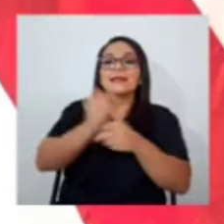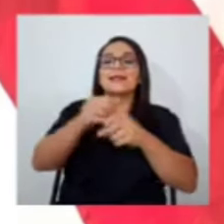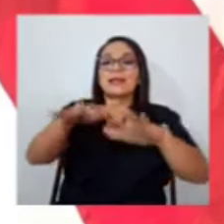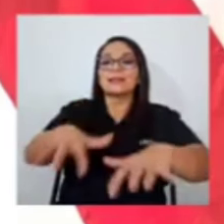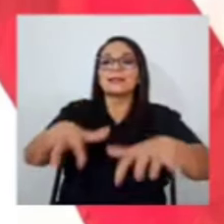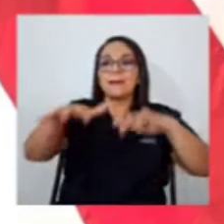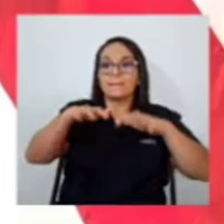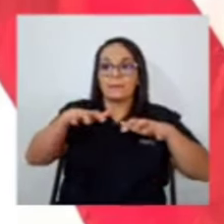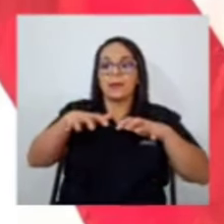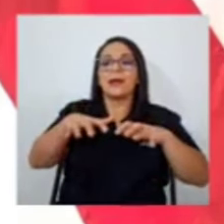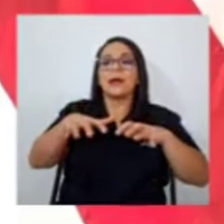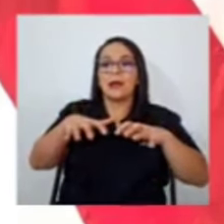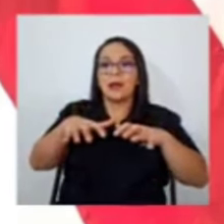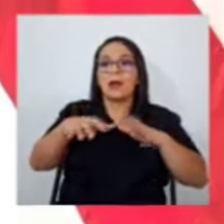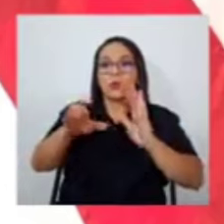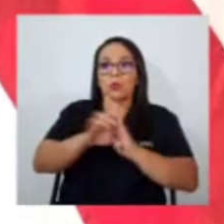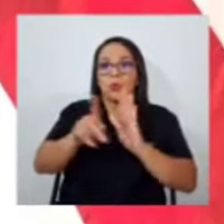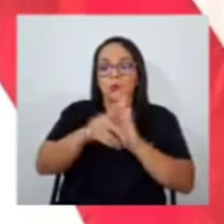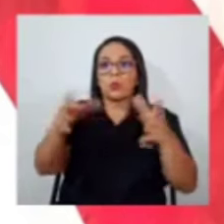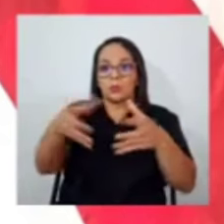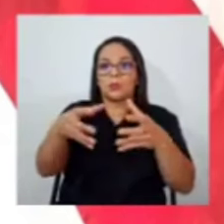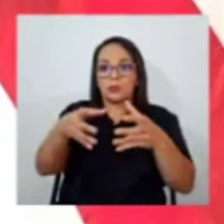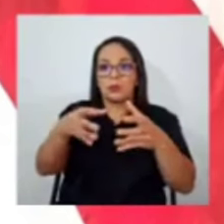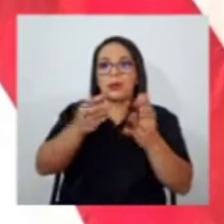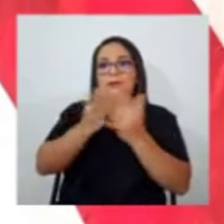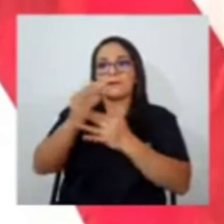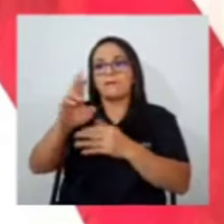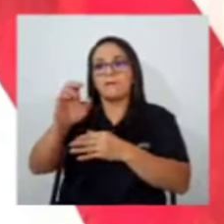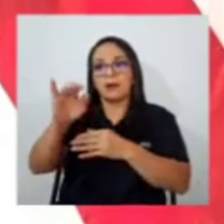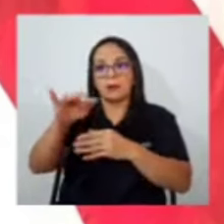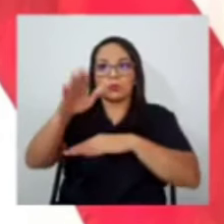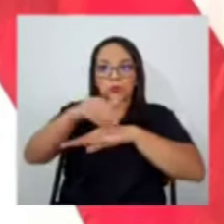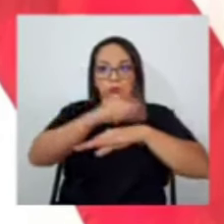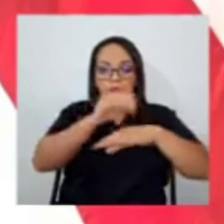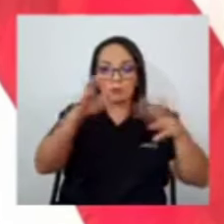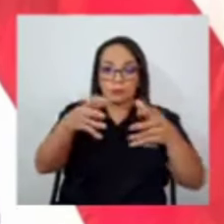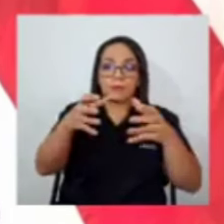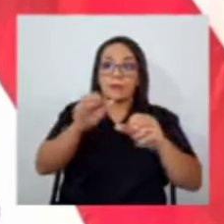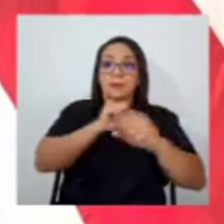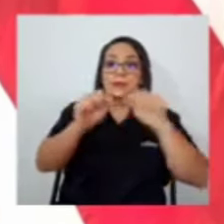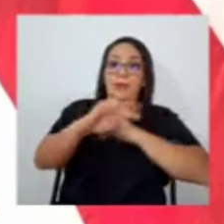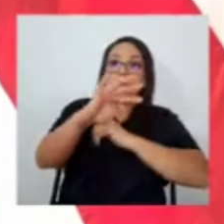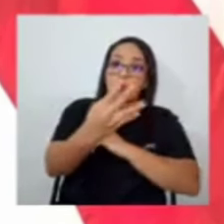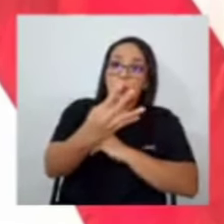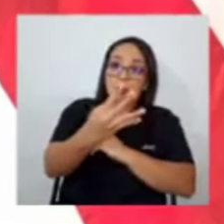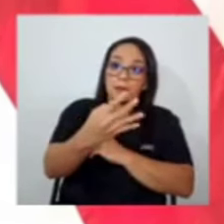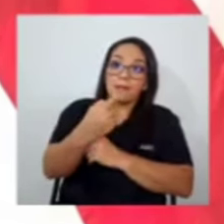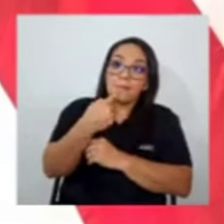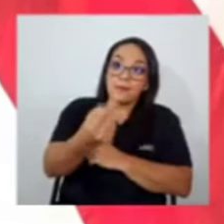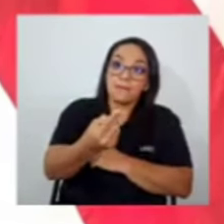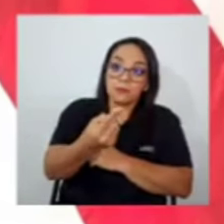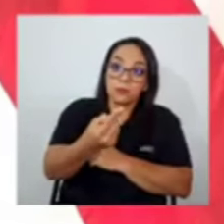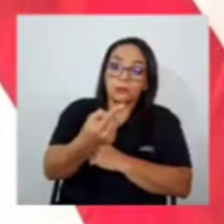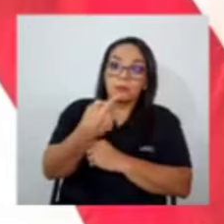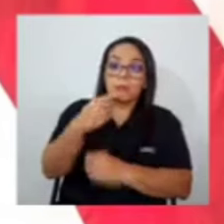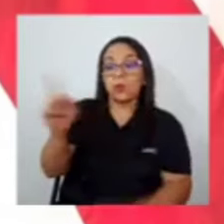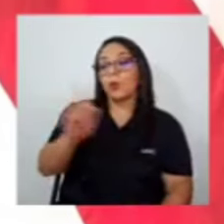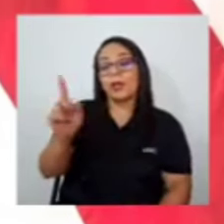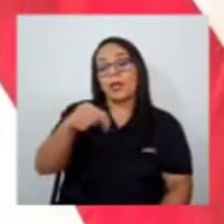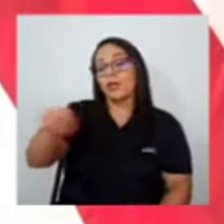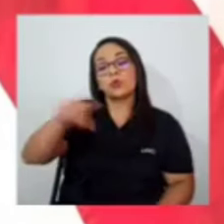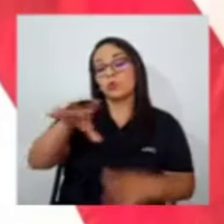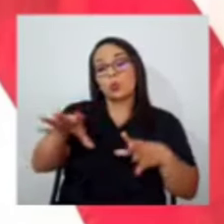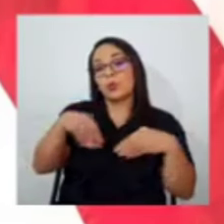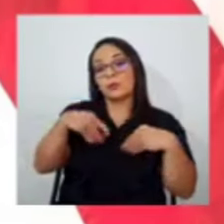convocarla a través de un referéndum bueno la sala cuarta ya se manifestó que eso no lo van a permitir ellos